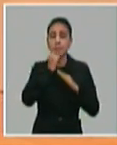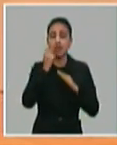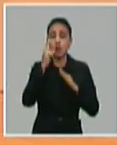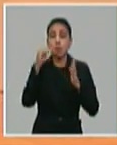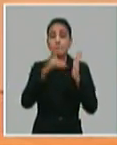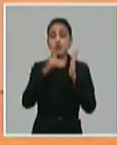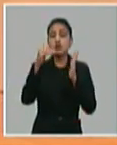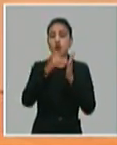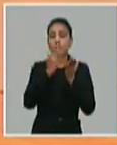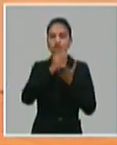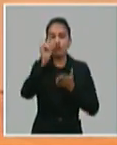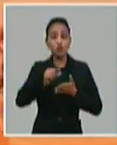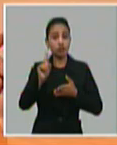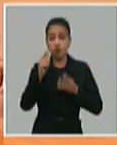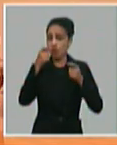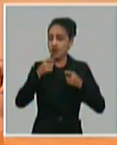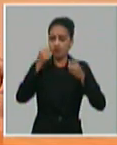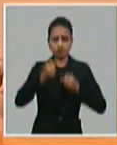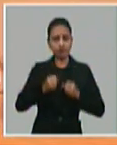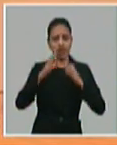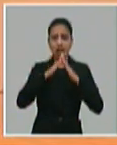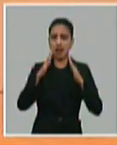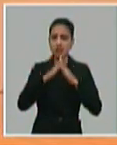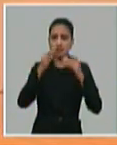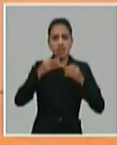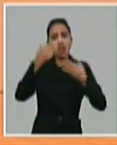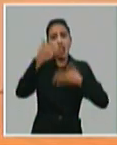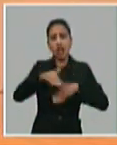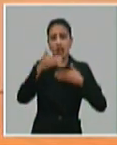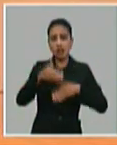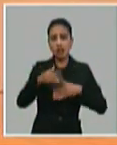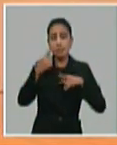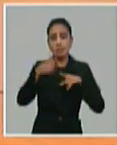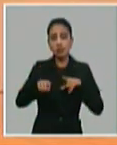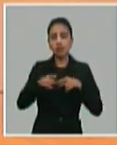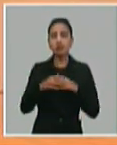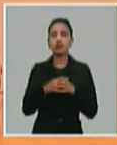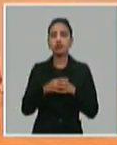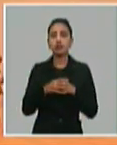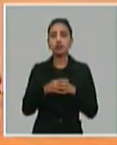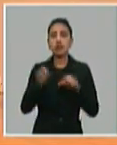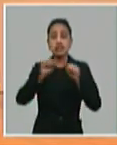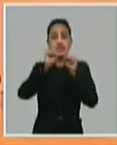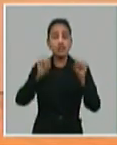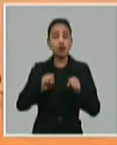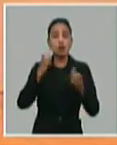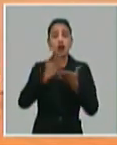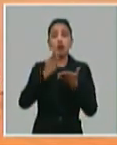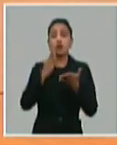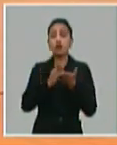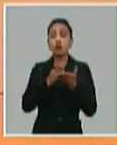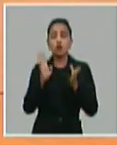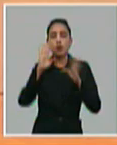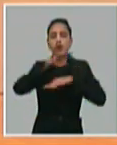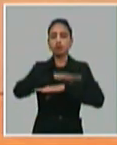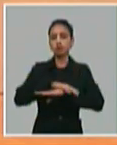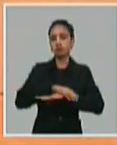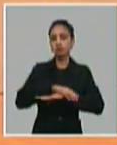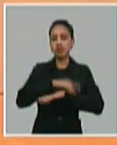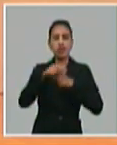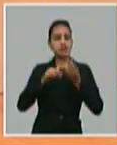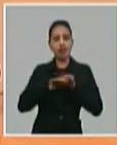estudiantes, no es en la casa, estarían en la calle. Entonces, no obstante eso, el sistema de educación no está cruzado de brazos,